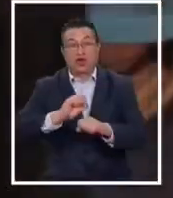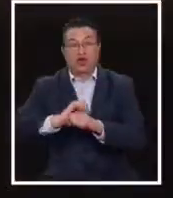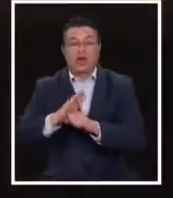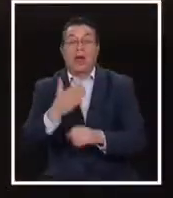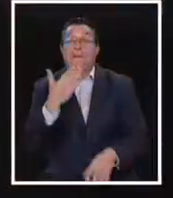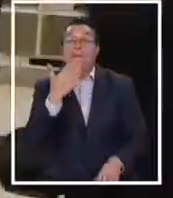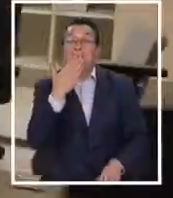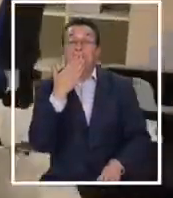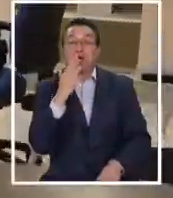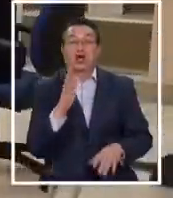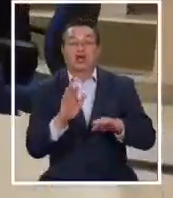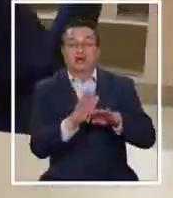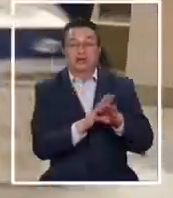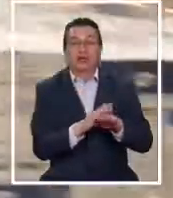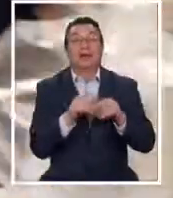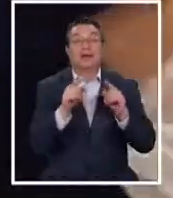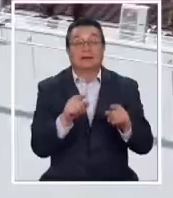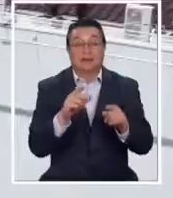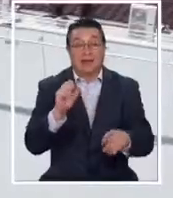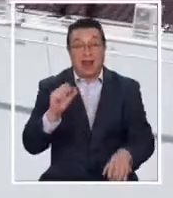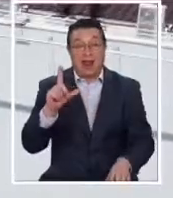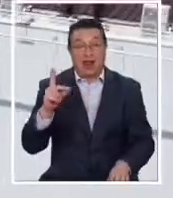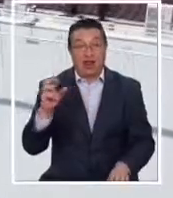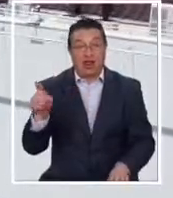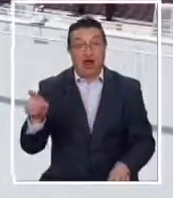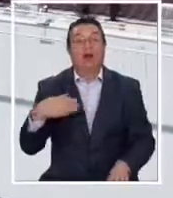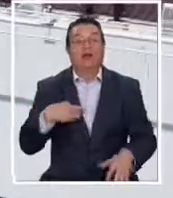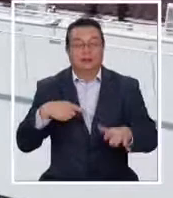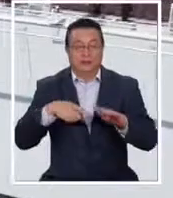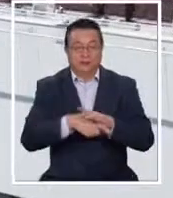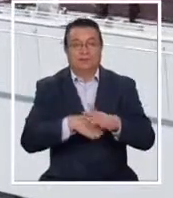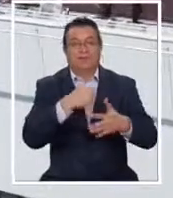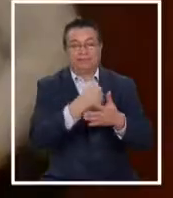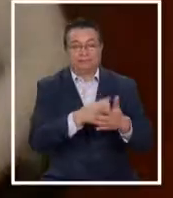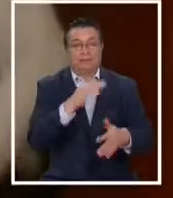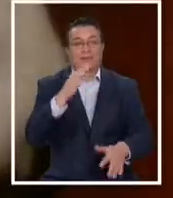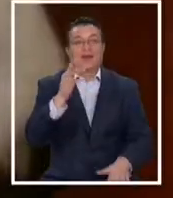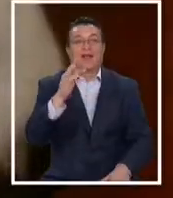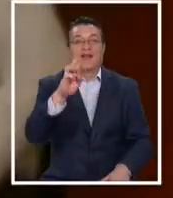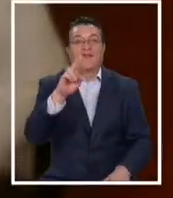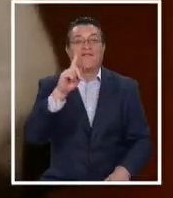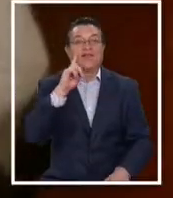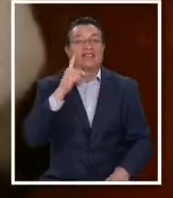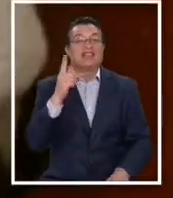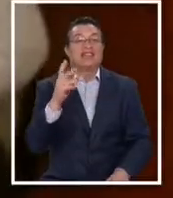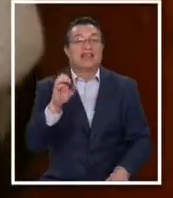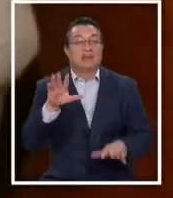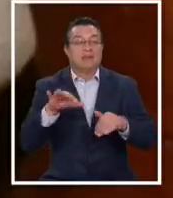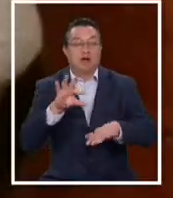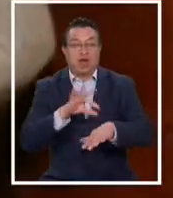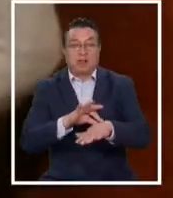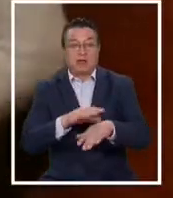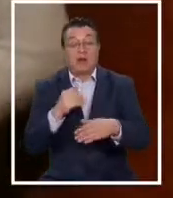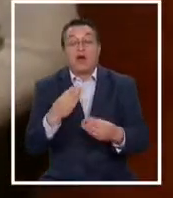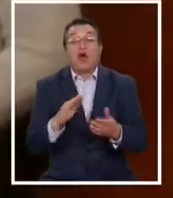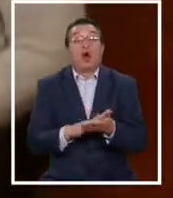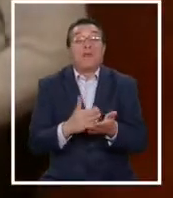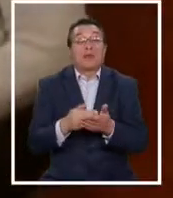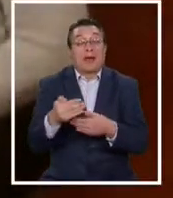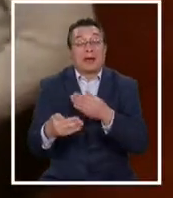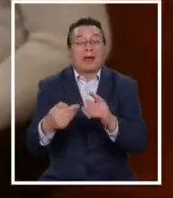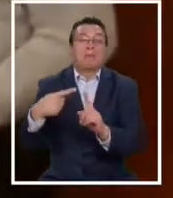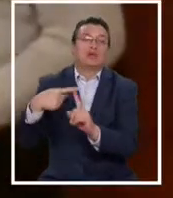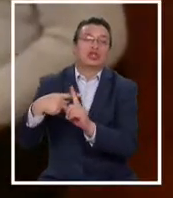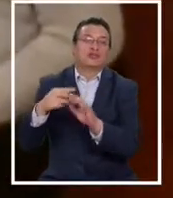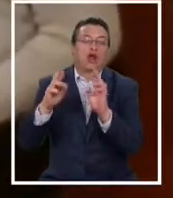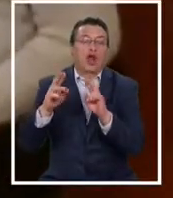tratamiento. Por ahora, Aldo seguirá internado en el hospital Gustavo Frique, esperando tener una positiva evolución para